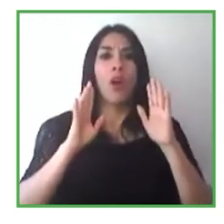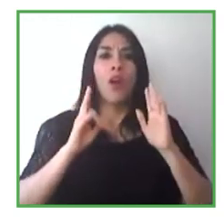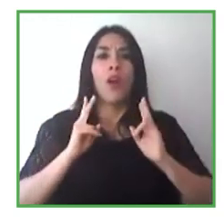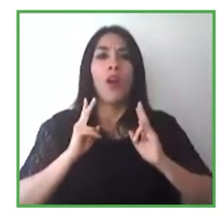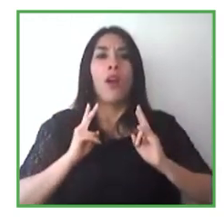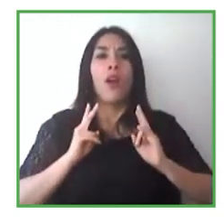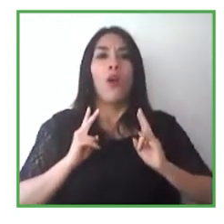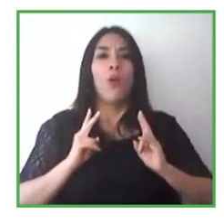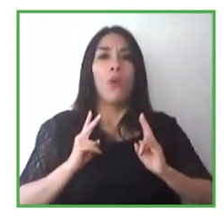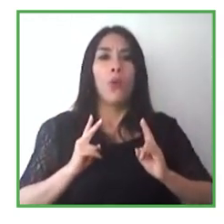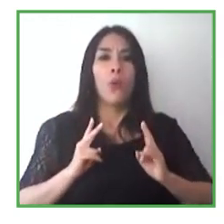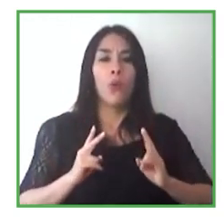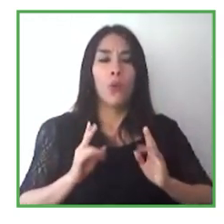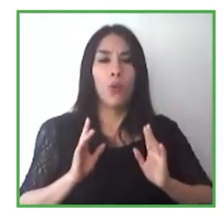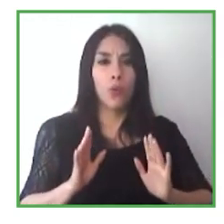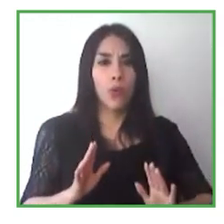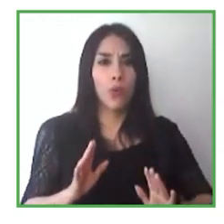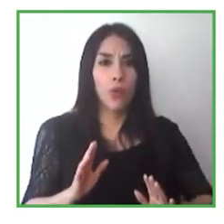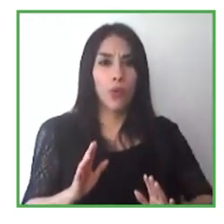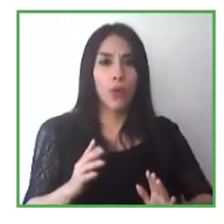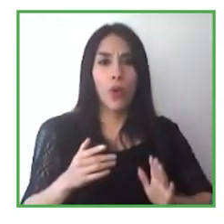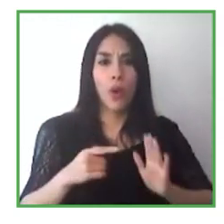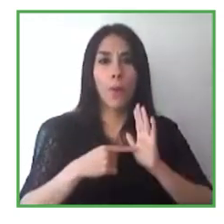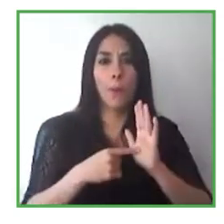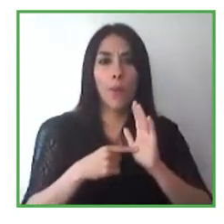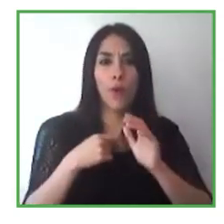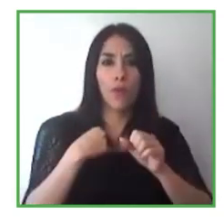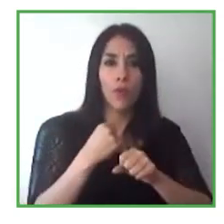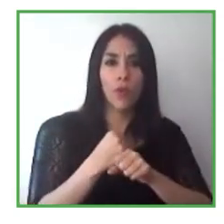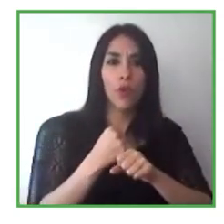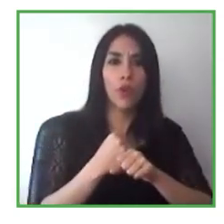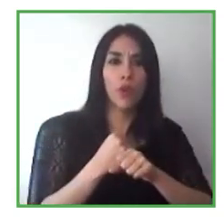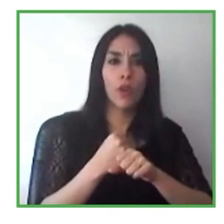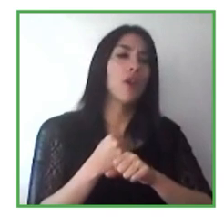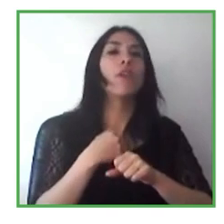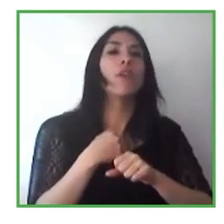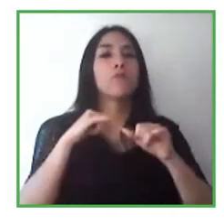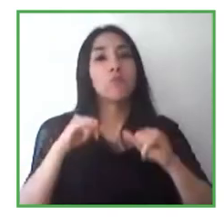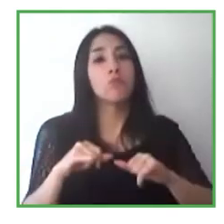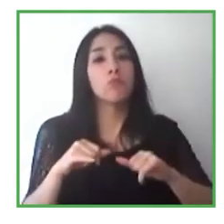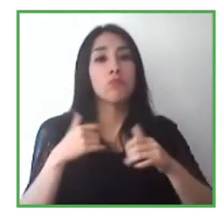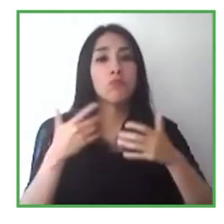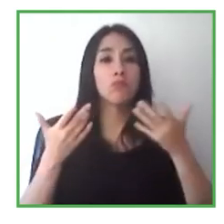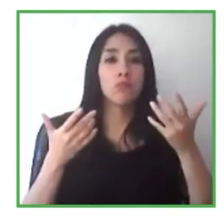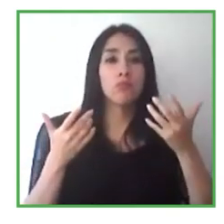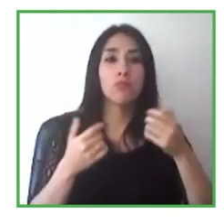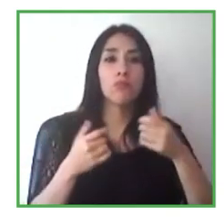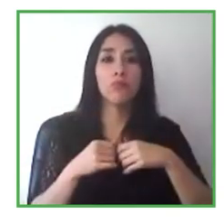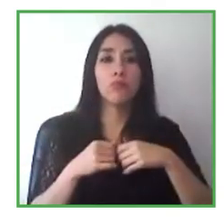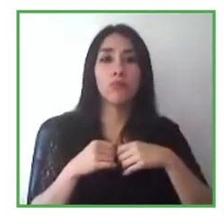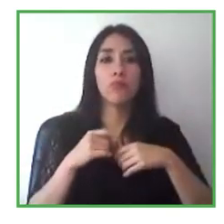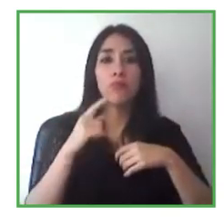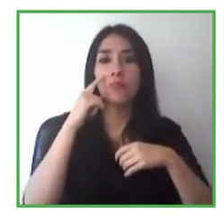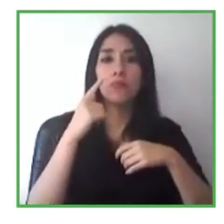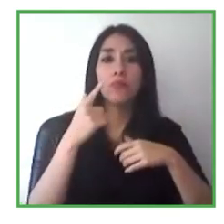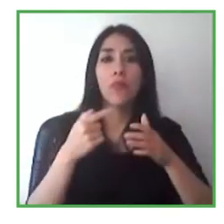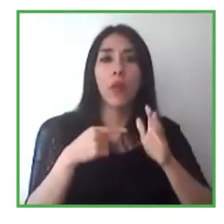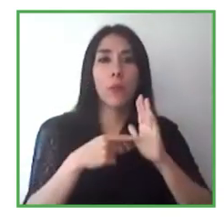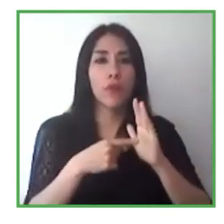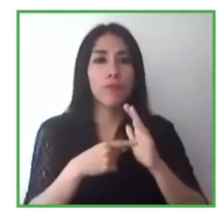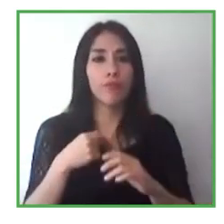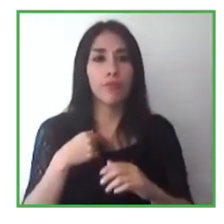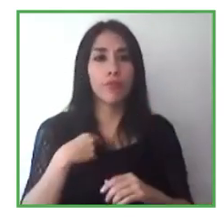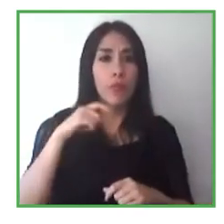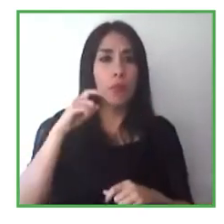si es que trabajamos en un modo híbrido, mi preocupación es si uno obliga a las personas a trabajar desde